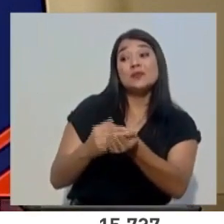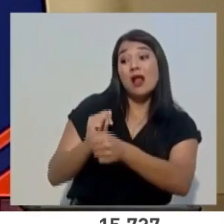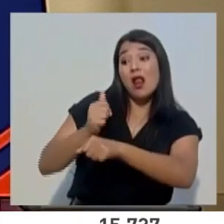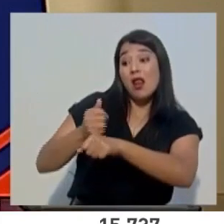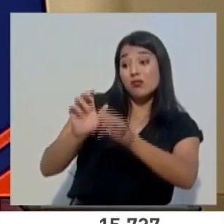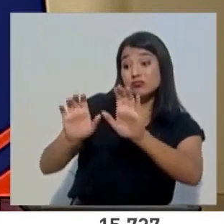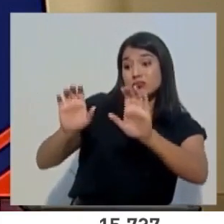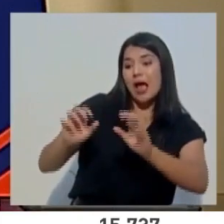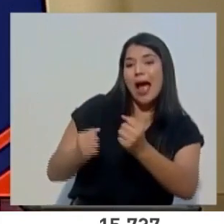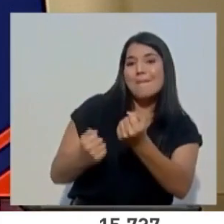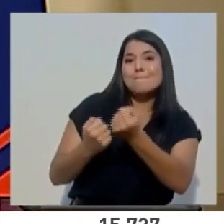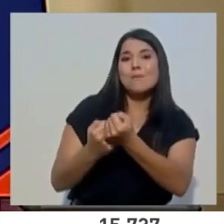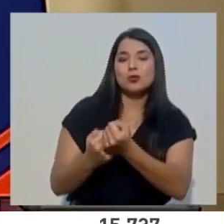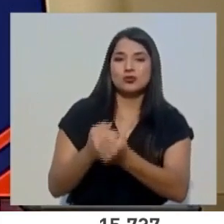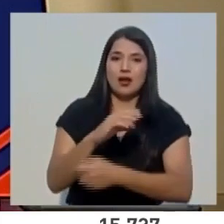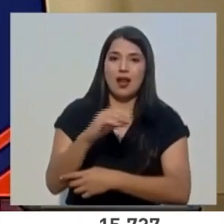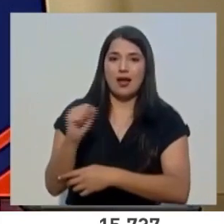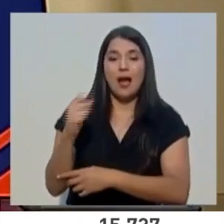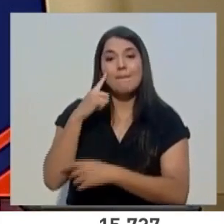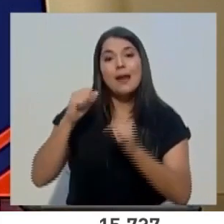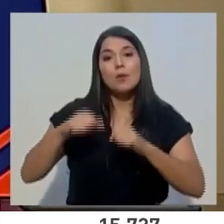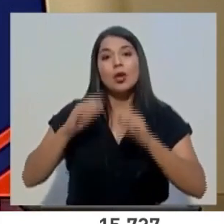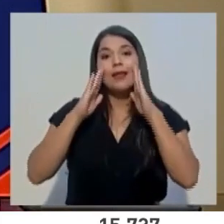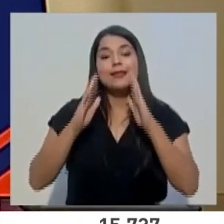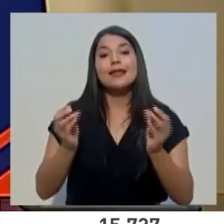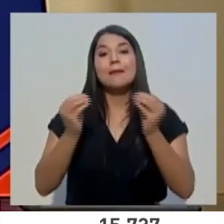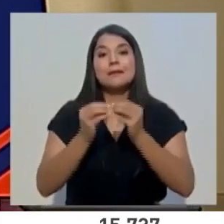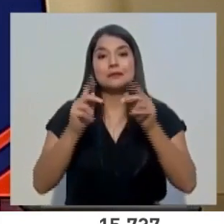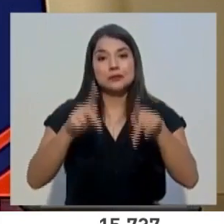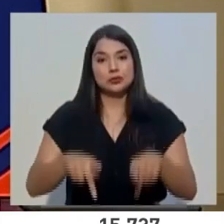de la caja ahí para atender mayor cantidad de pacientes.